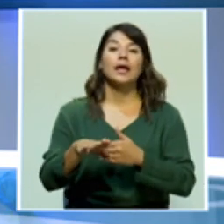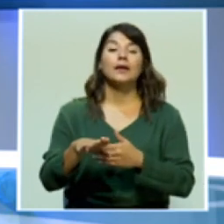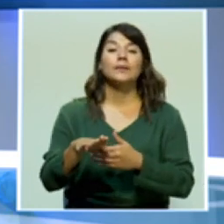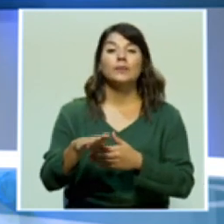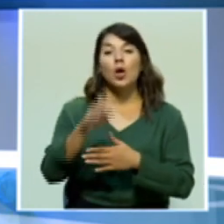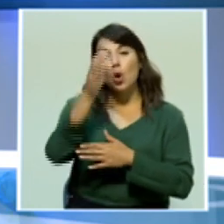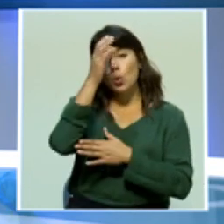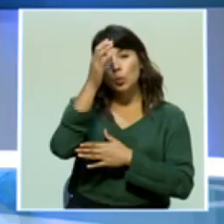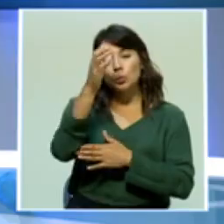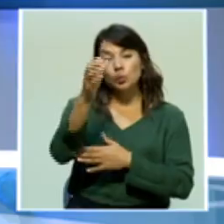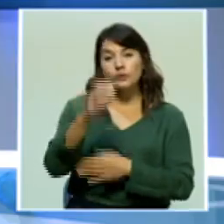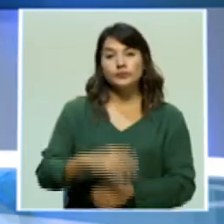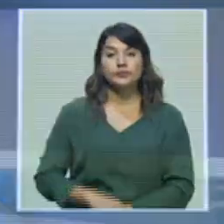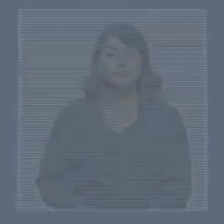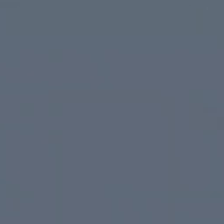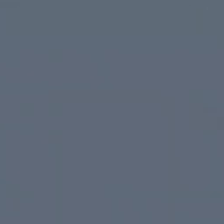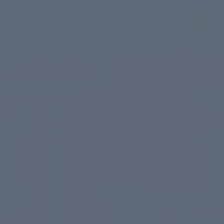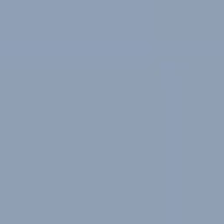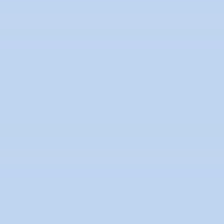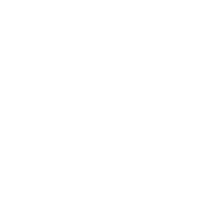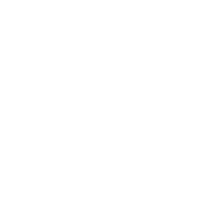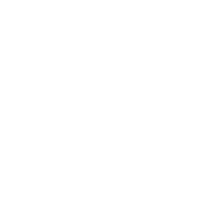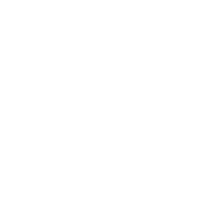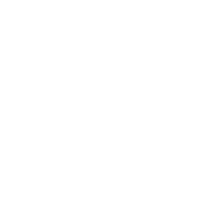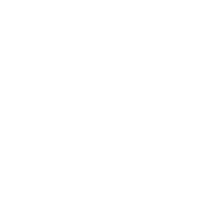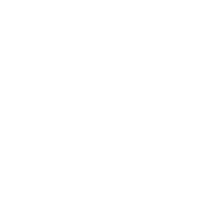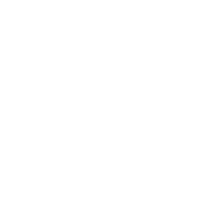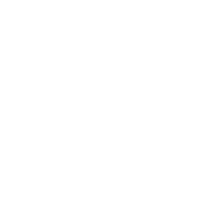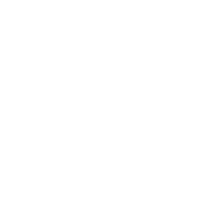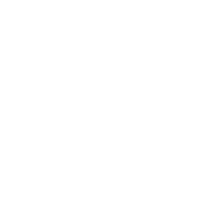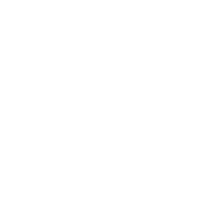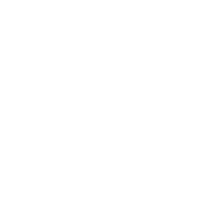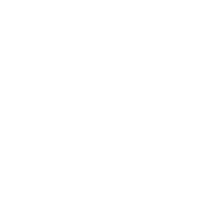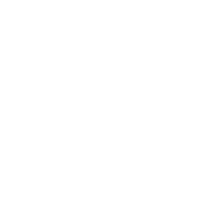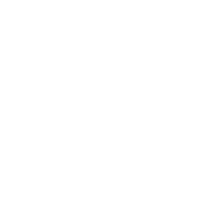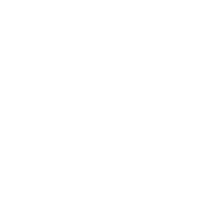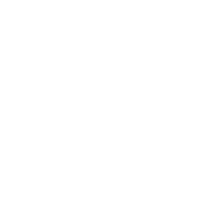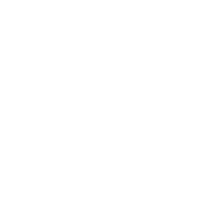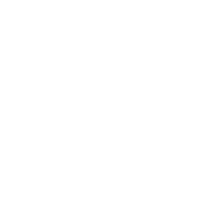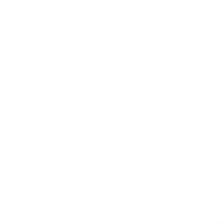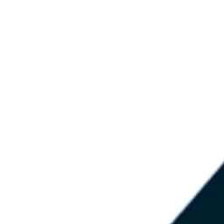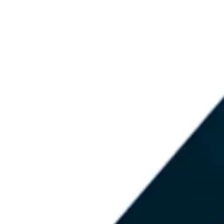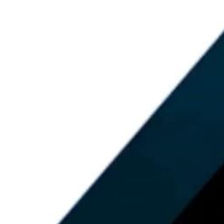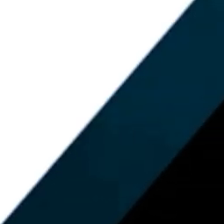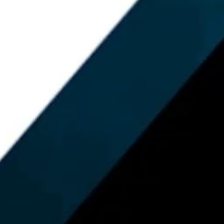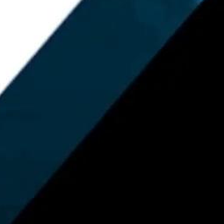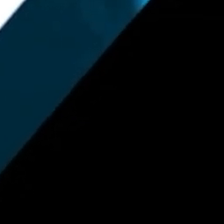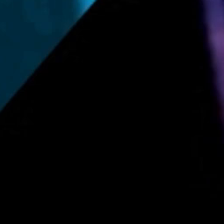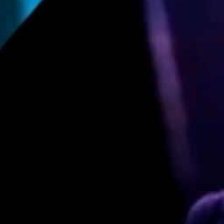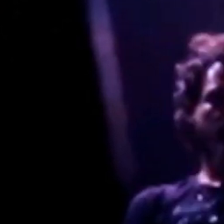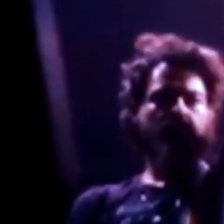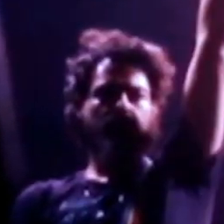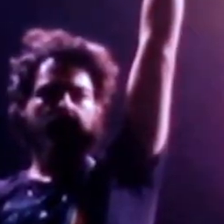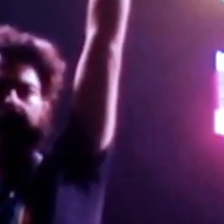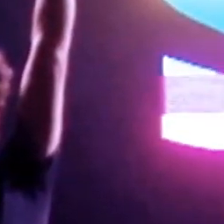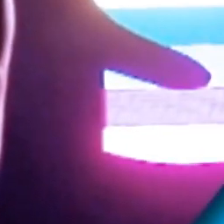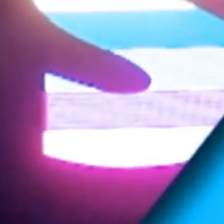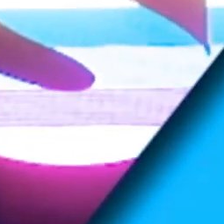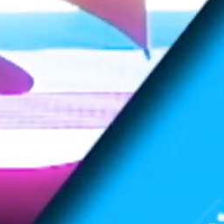de Cultura. El Ministerio de Cultura y Juventud presenta Agenda Cultural.